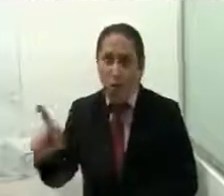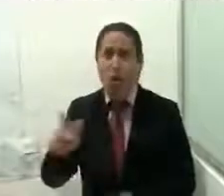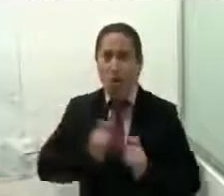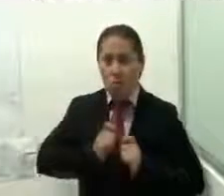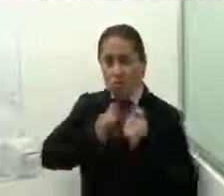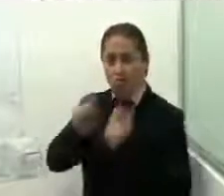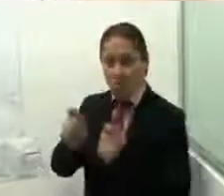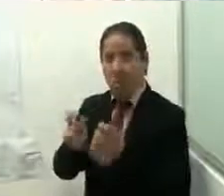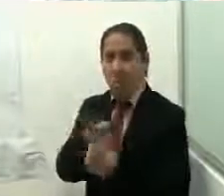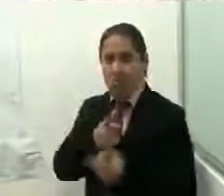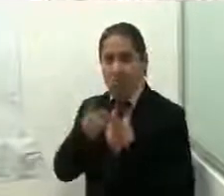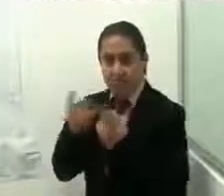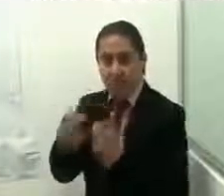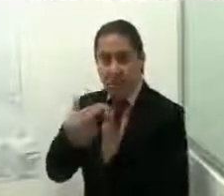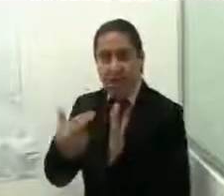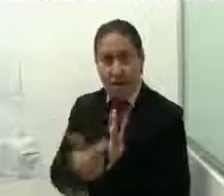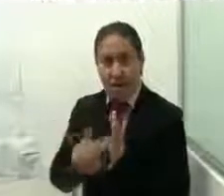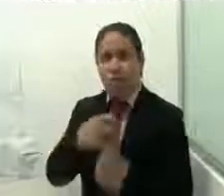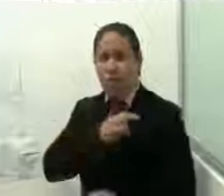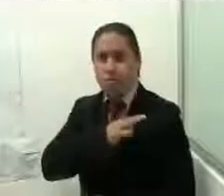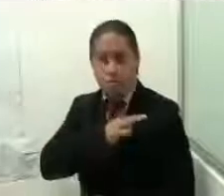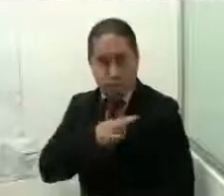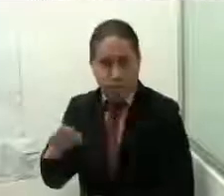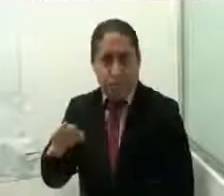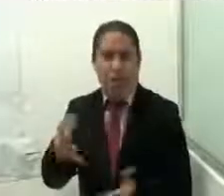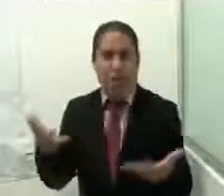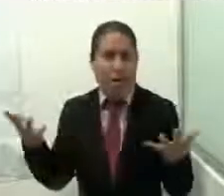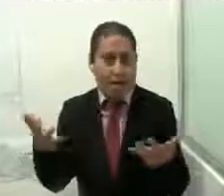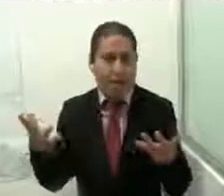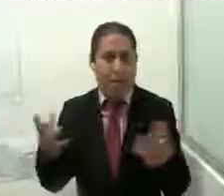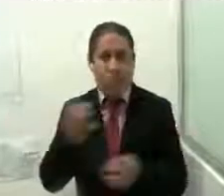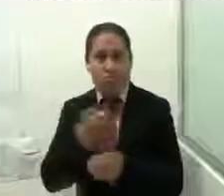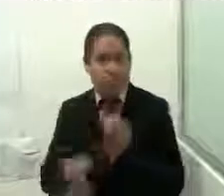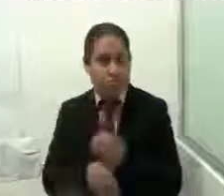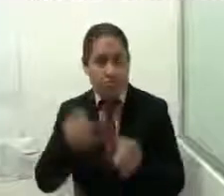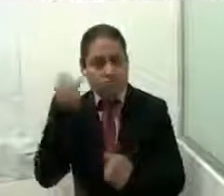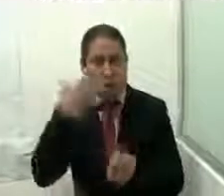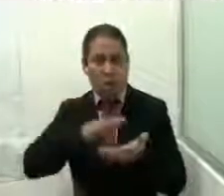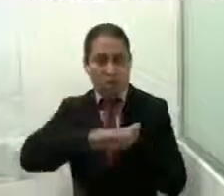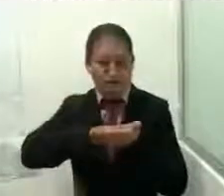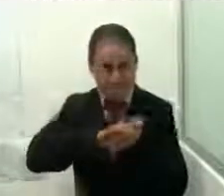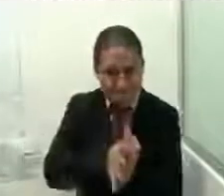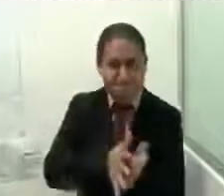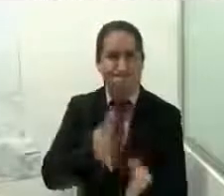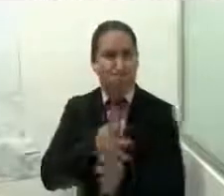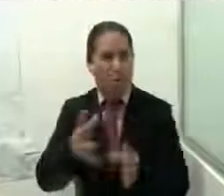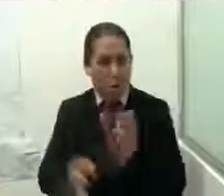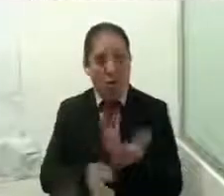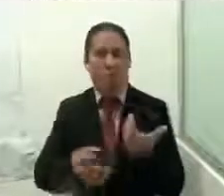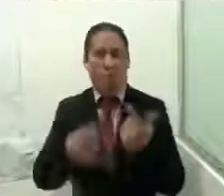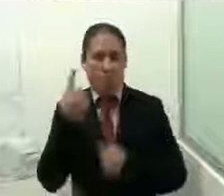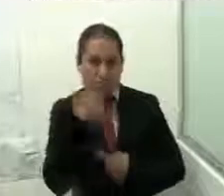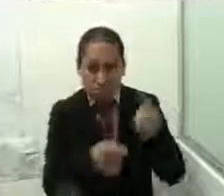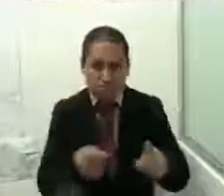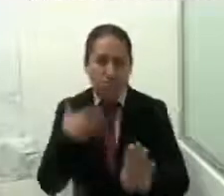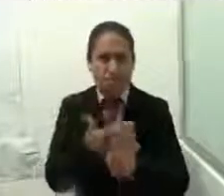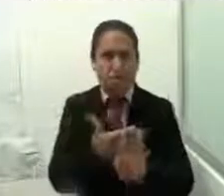transitan a de opresión, desigualdad, discriminación, explotación o exclusión social a un estado de conciencia,